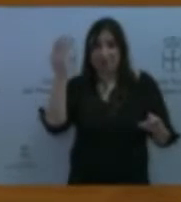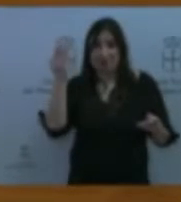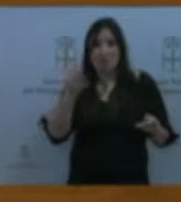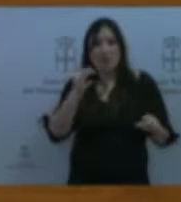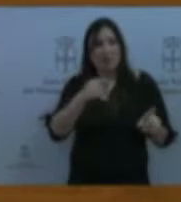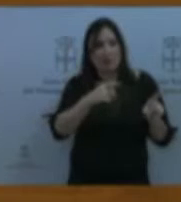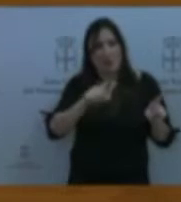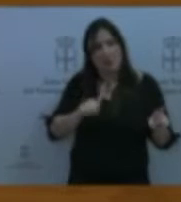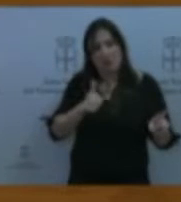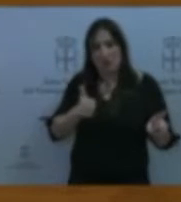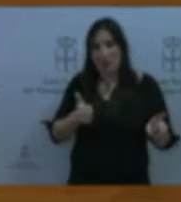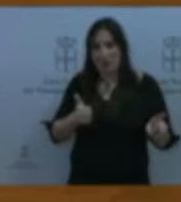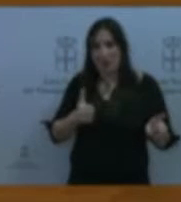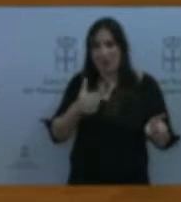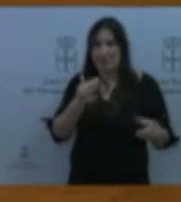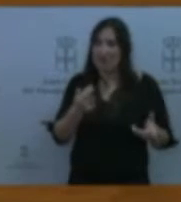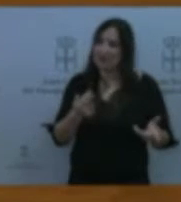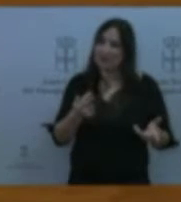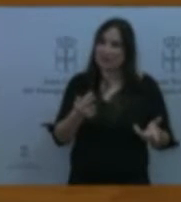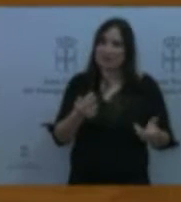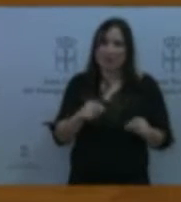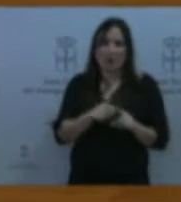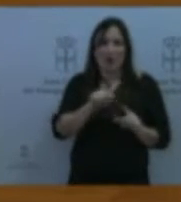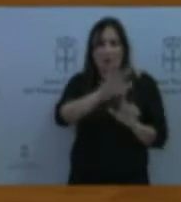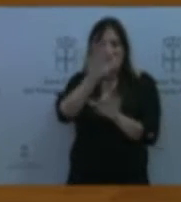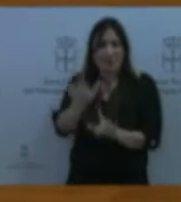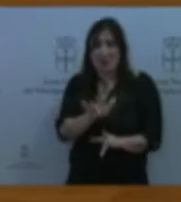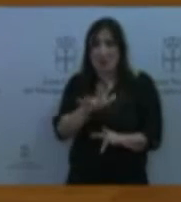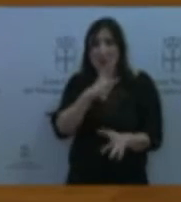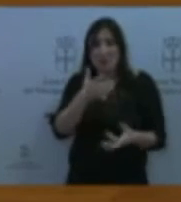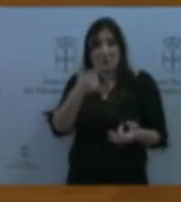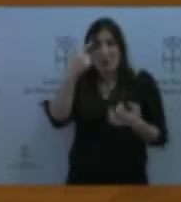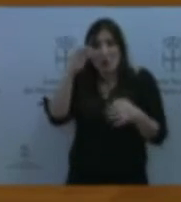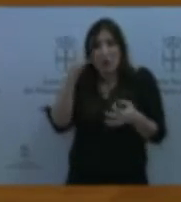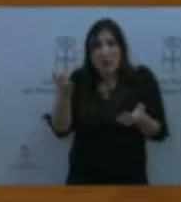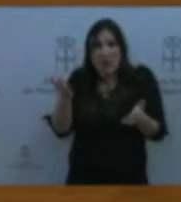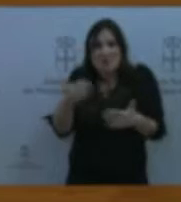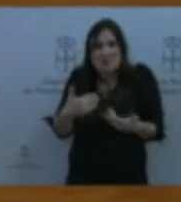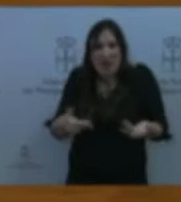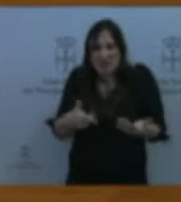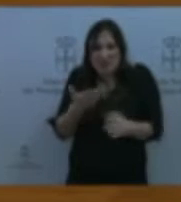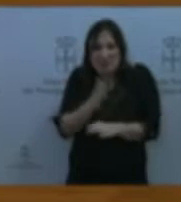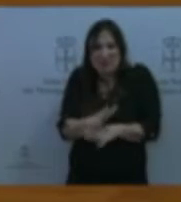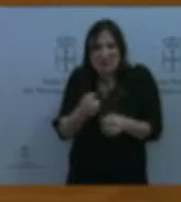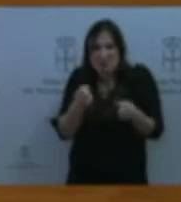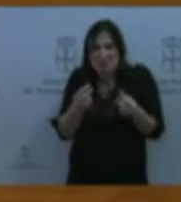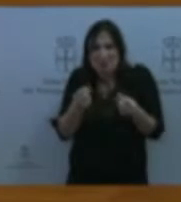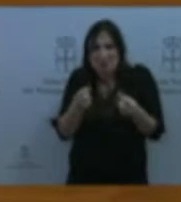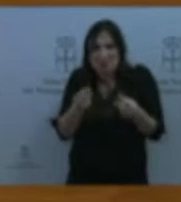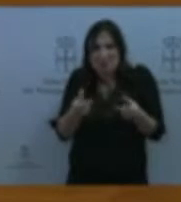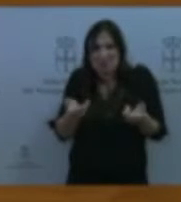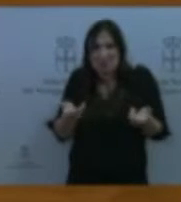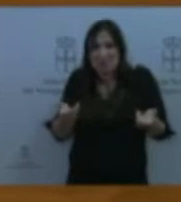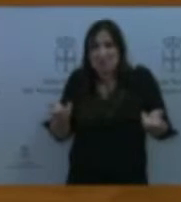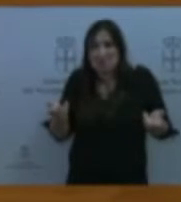categoría de demagógica, porque no tiene ningún sentido el presentar ahora esta iniciativa para que se haga un informe. No